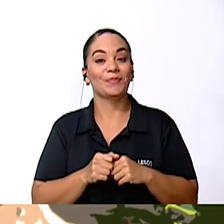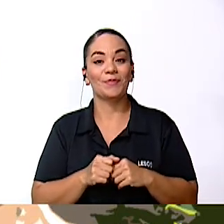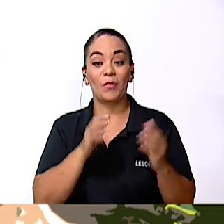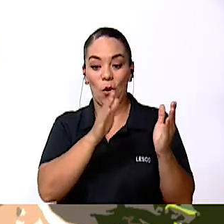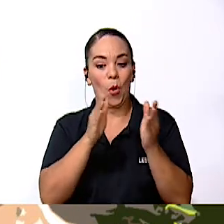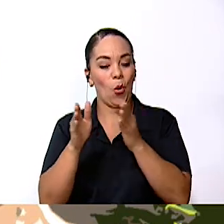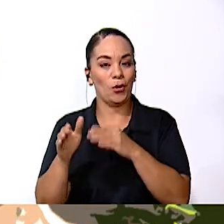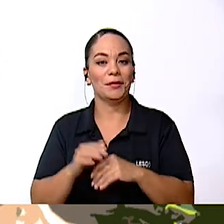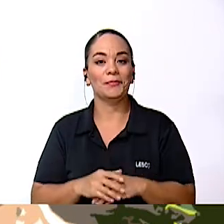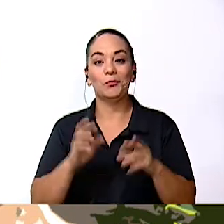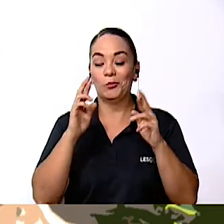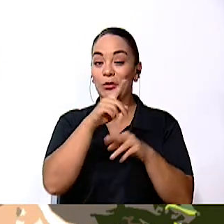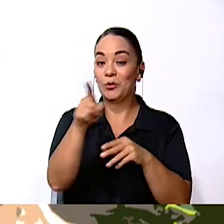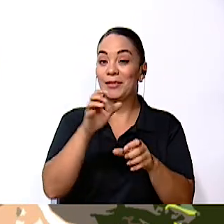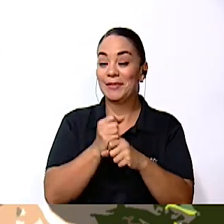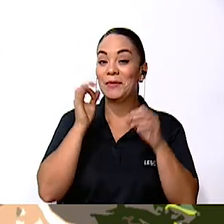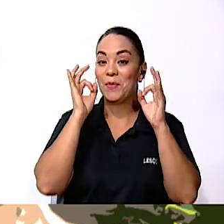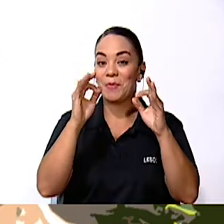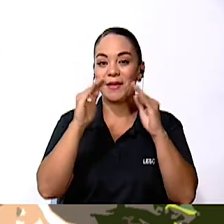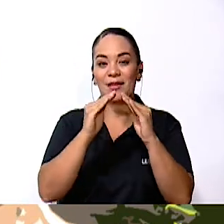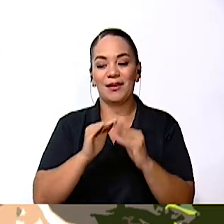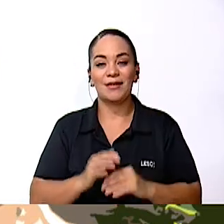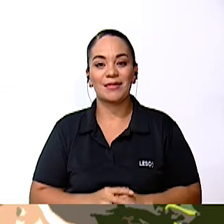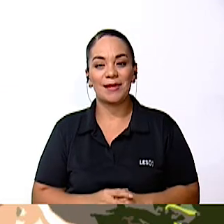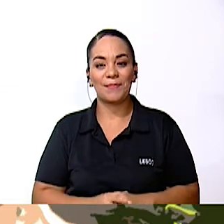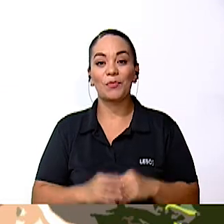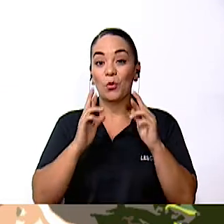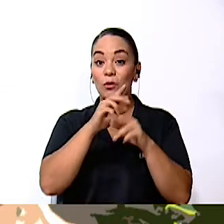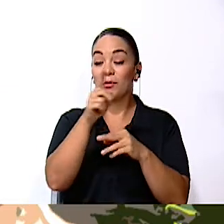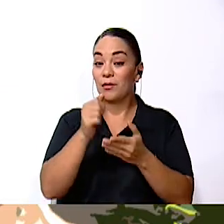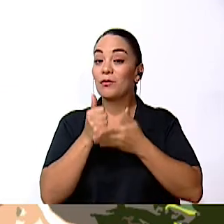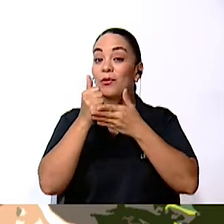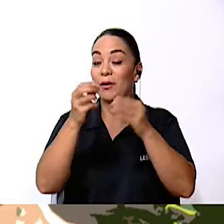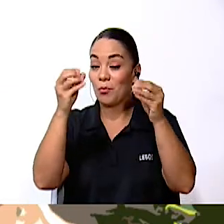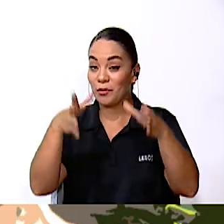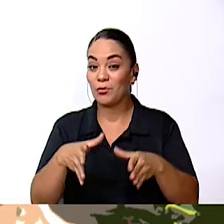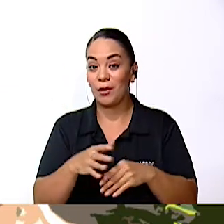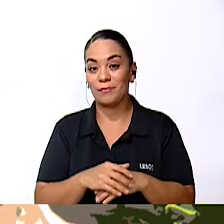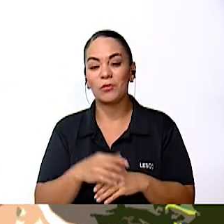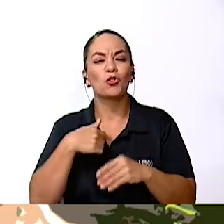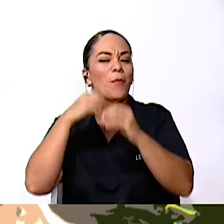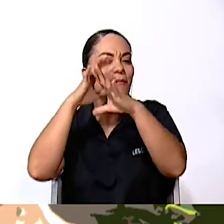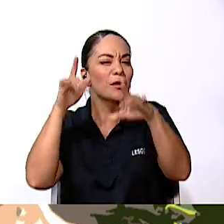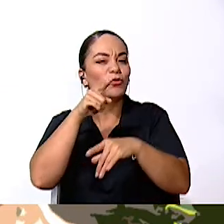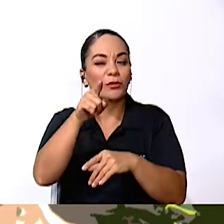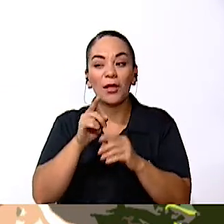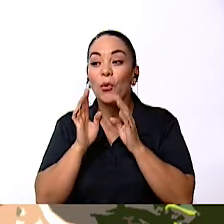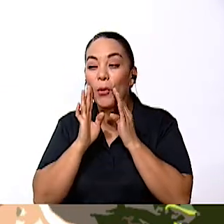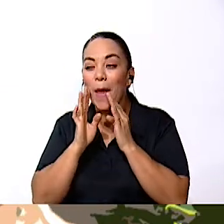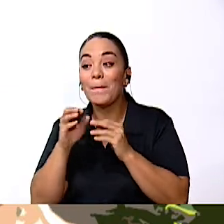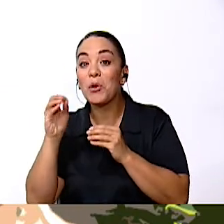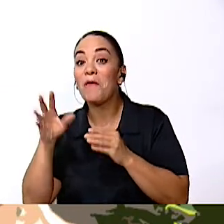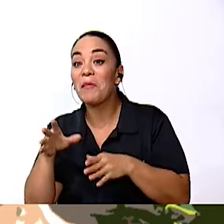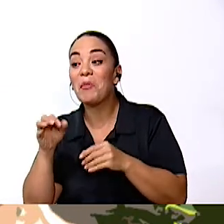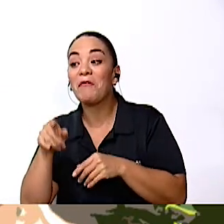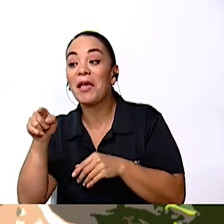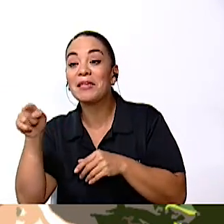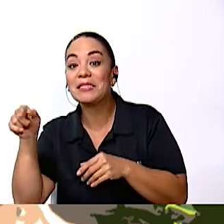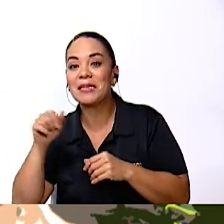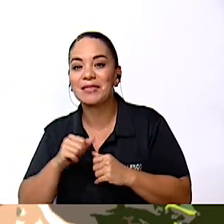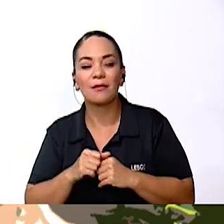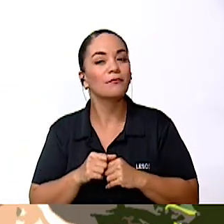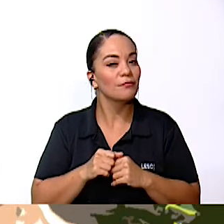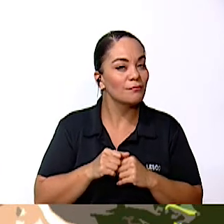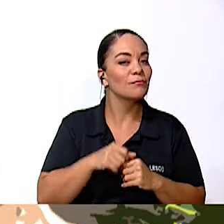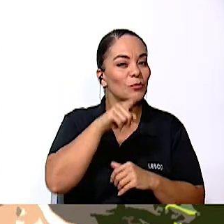Espero que lo hayan hecho bien Allá en casa Y que más bien ustedes Le hayan ayudado a la profe Me imagino que ustedes le soplaban Profe, profe Sigue ese Sí Así